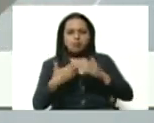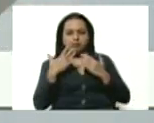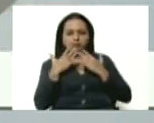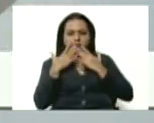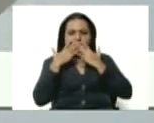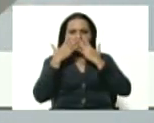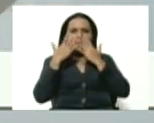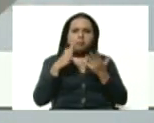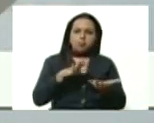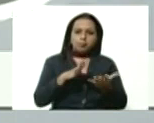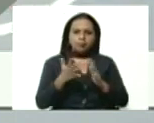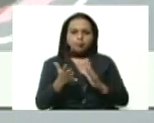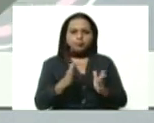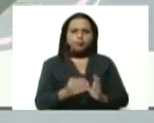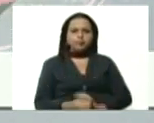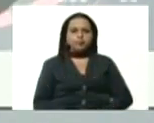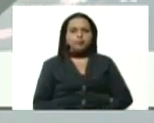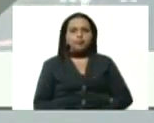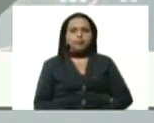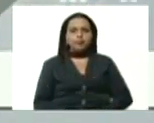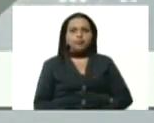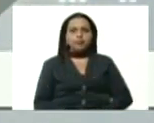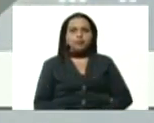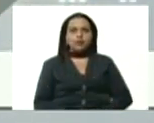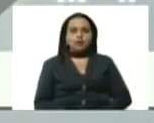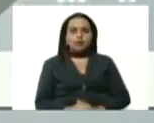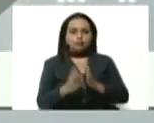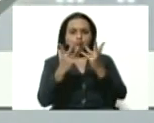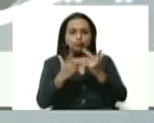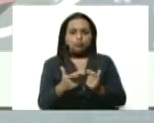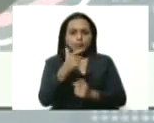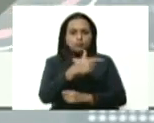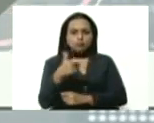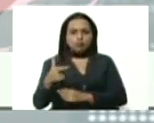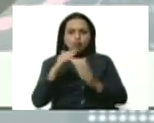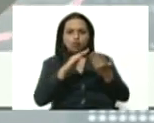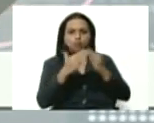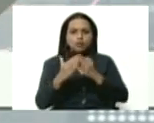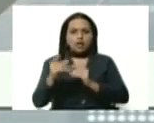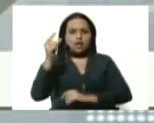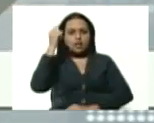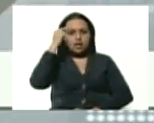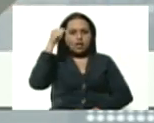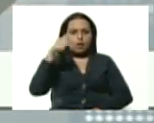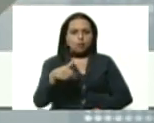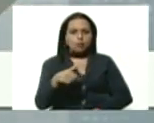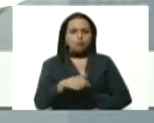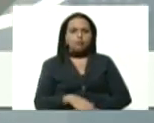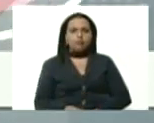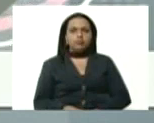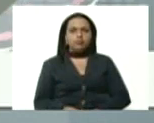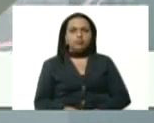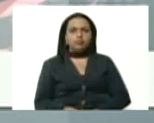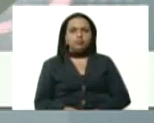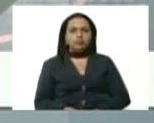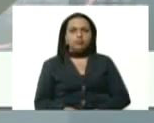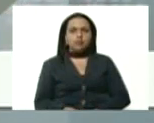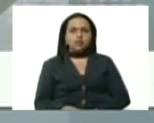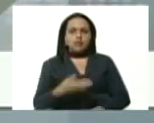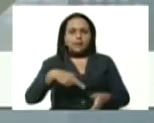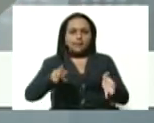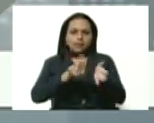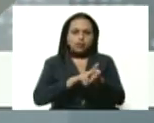moderada. Estos son los casos comunitarios reportados para el día de hoy. En total son 39, repito, 22